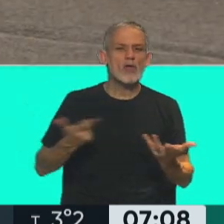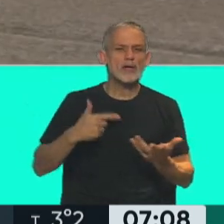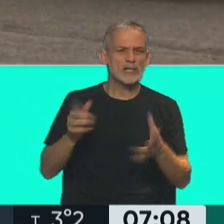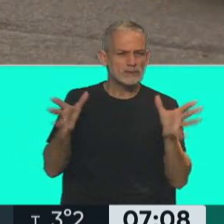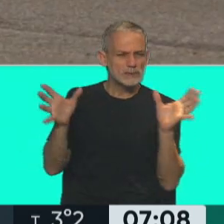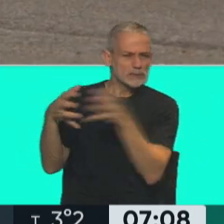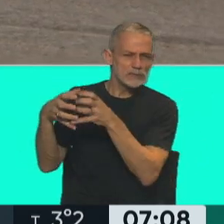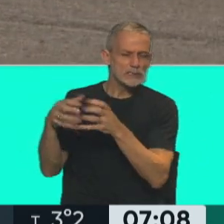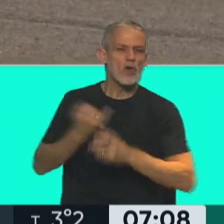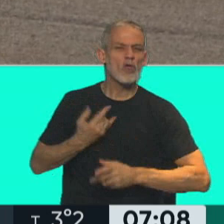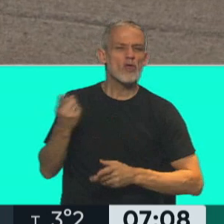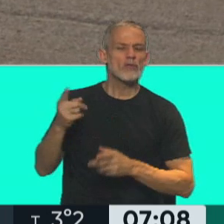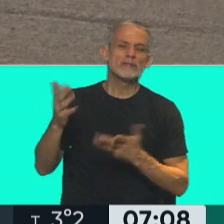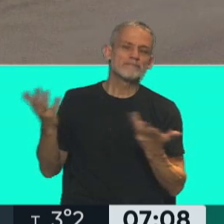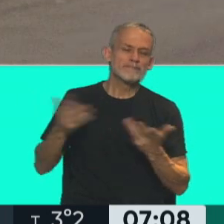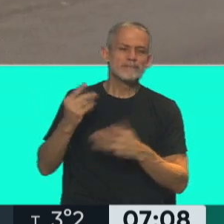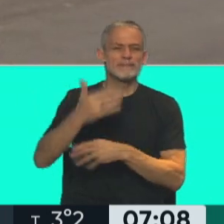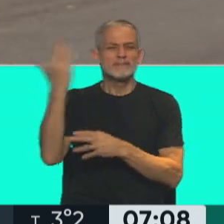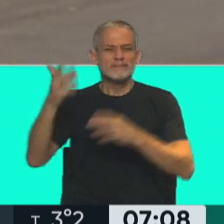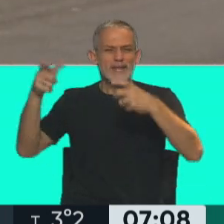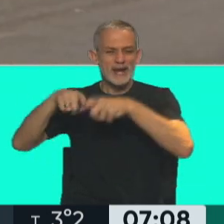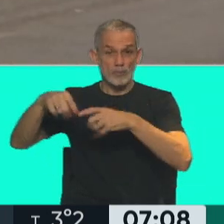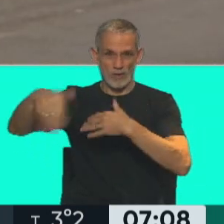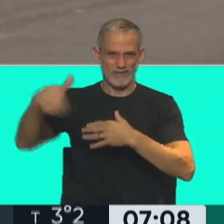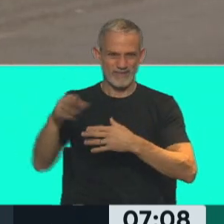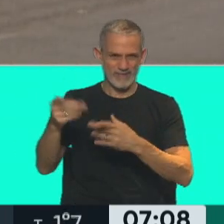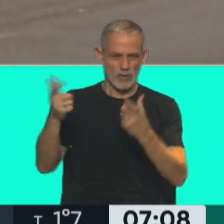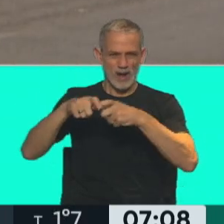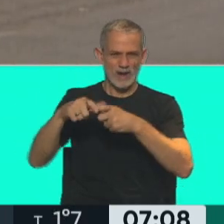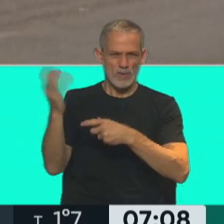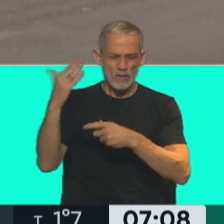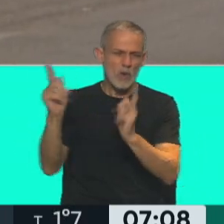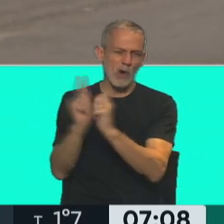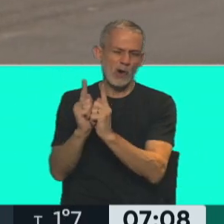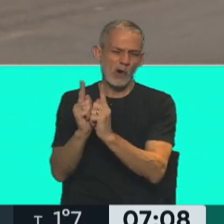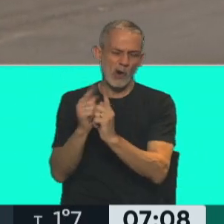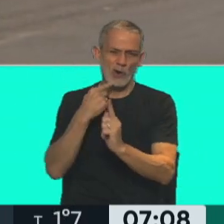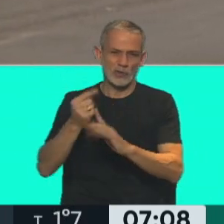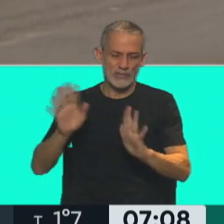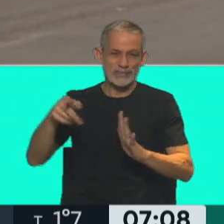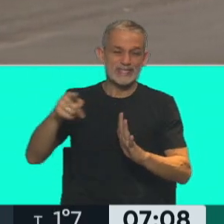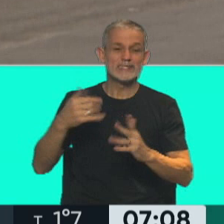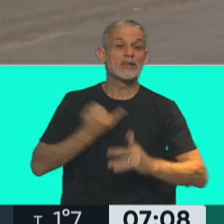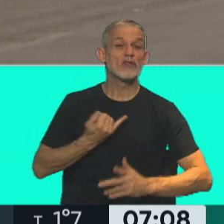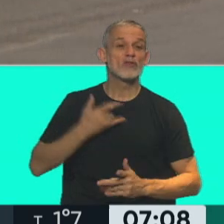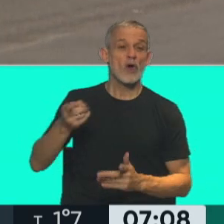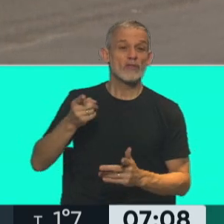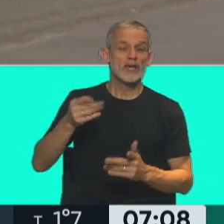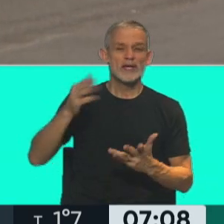agrupados en una suerte de asamblea que va a comenzar dentro de un ratito, que va a ser muy breve, aseguran, en el polo